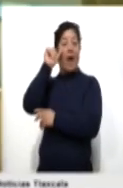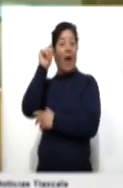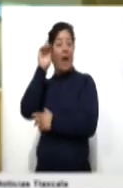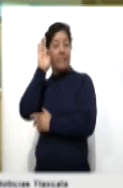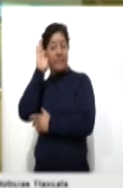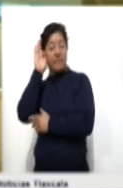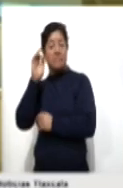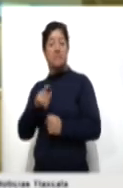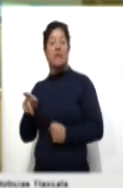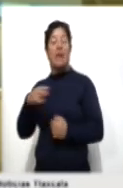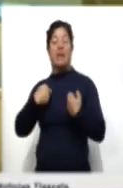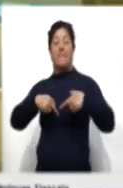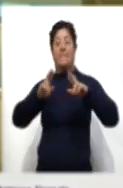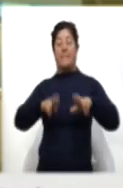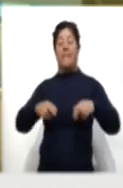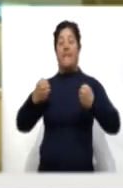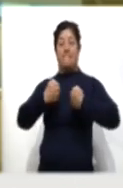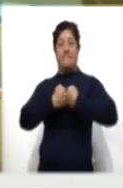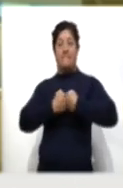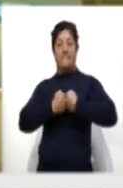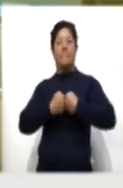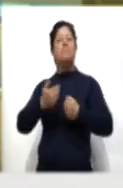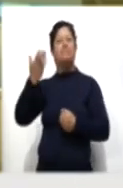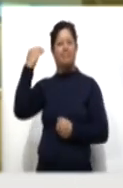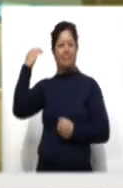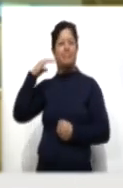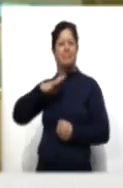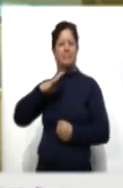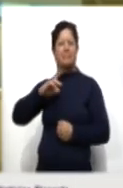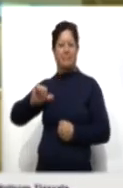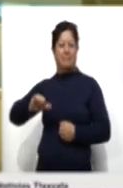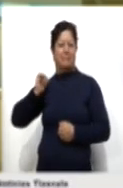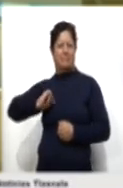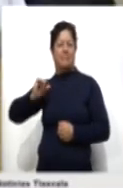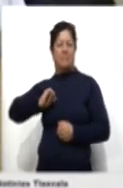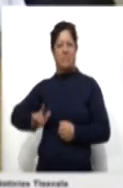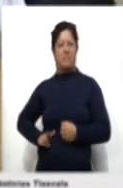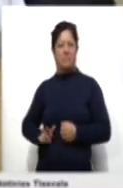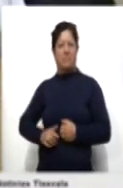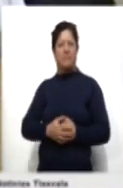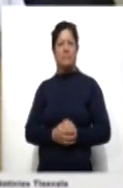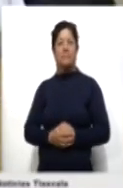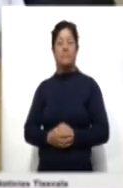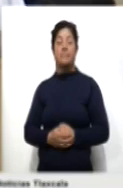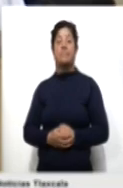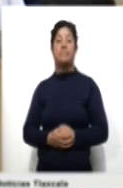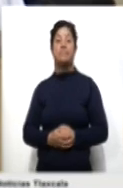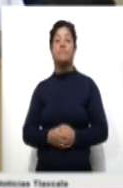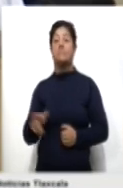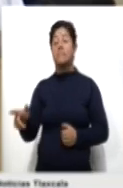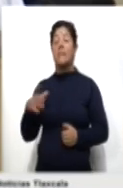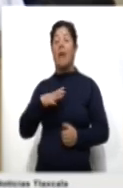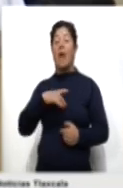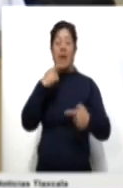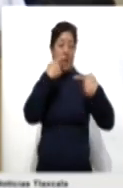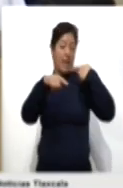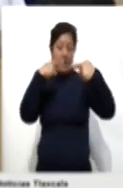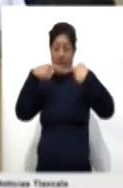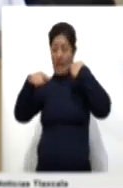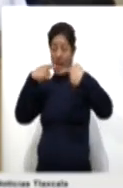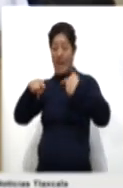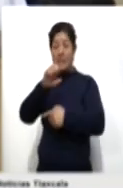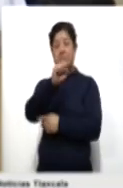estuvo representado por el embajador que había sido nombrado por el antiguo gobierno. Durante el debate, unos 60 países